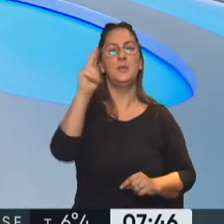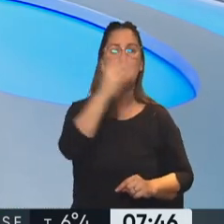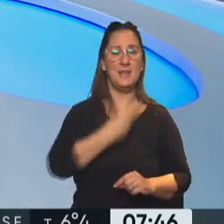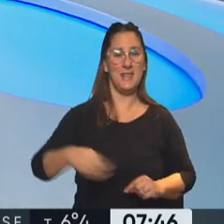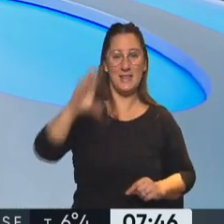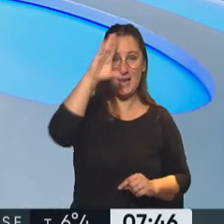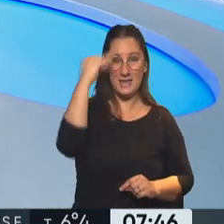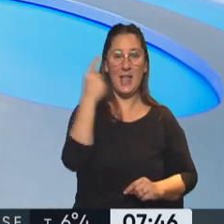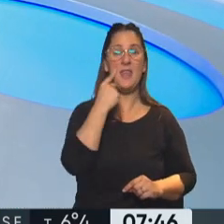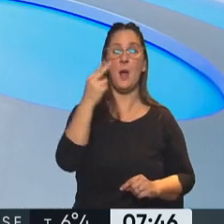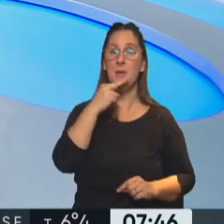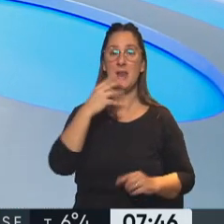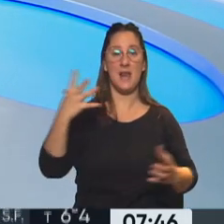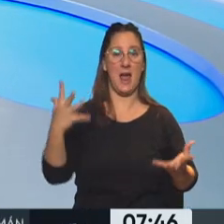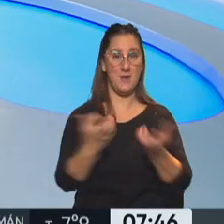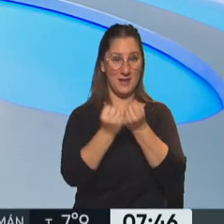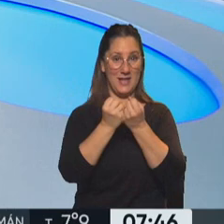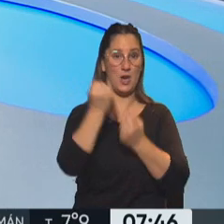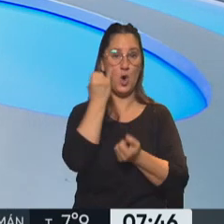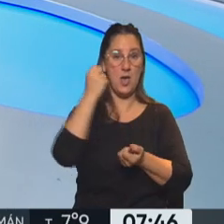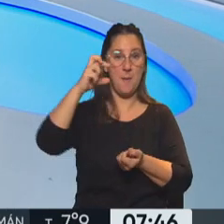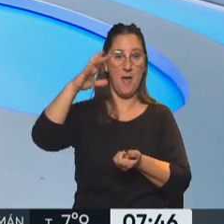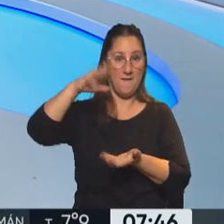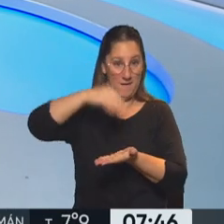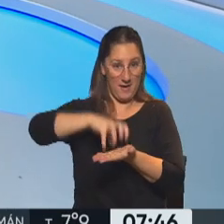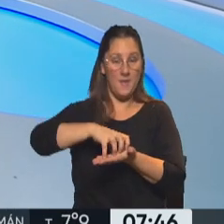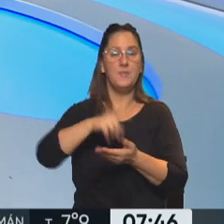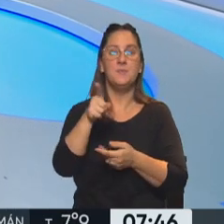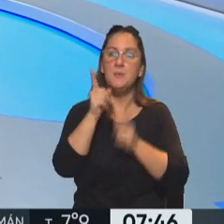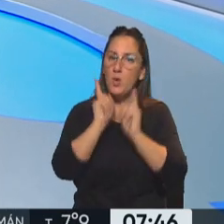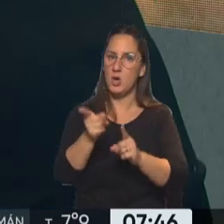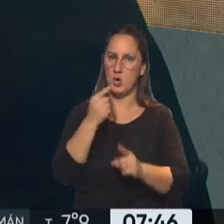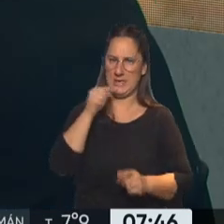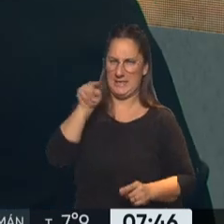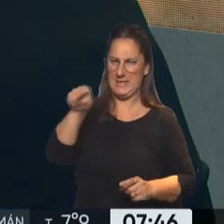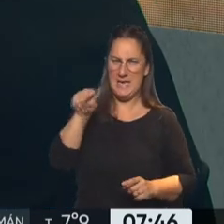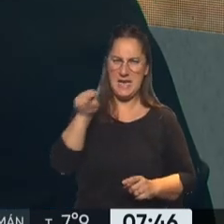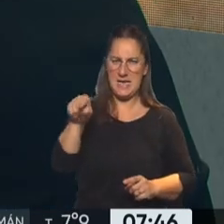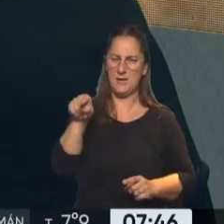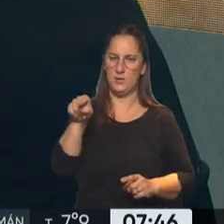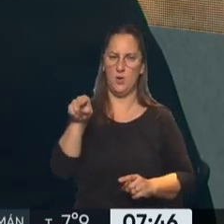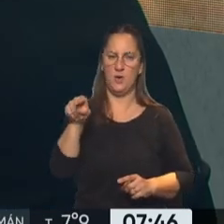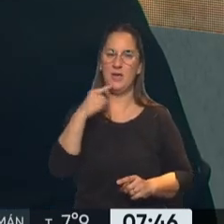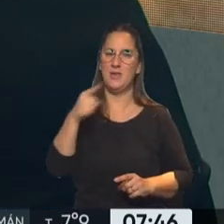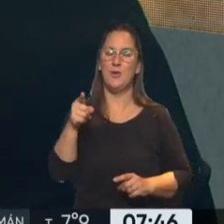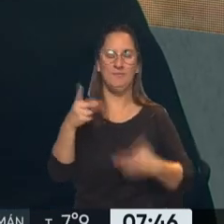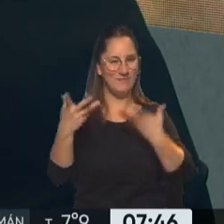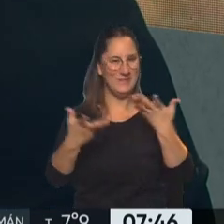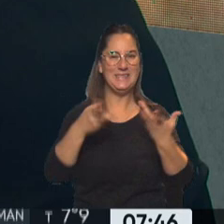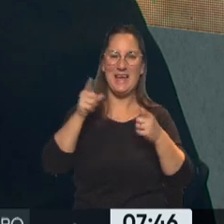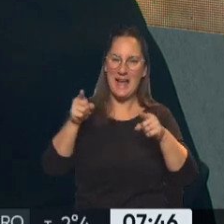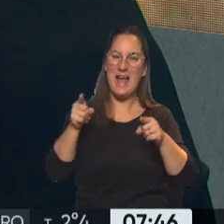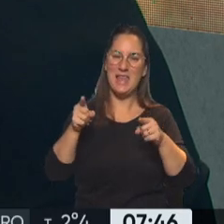día viernes, en el acto por los 100 años de YPF, apuntó directamente a eso. Ese fue el punto de inflexión que después dio lugar